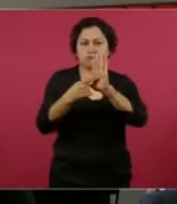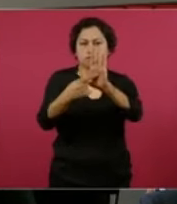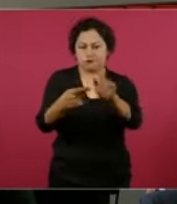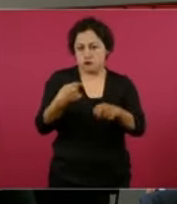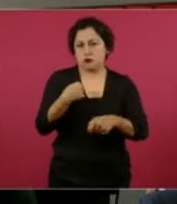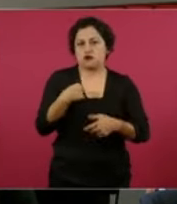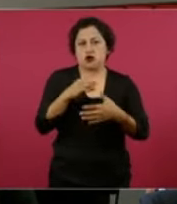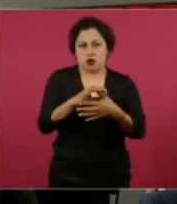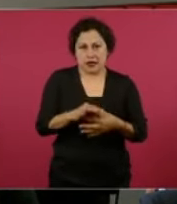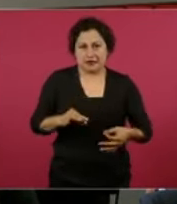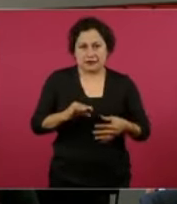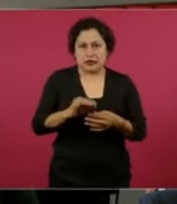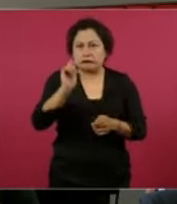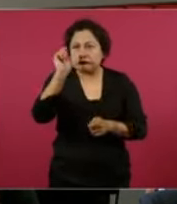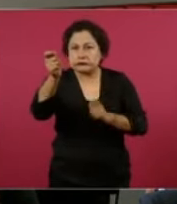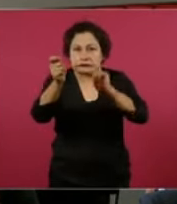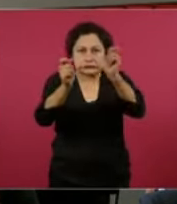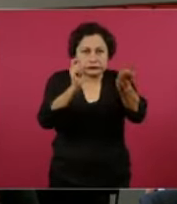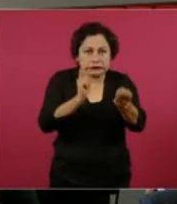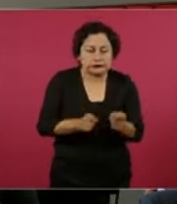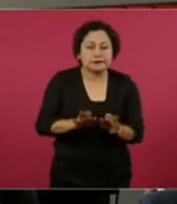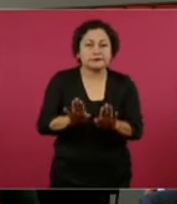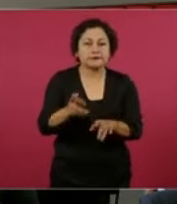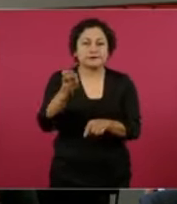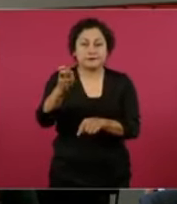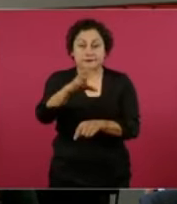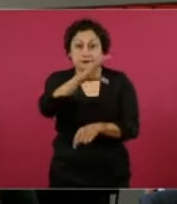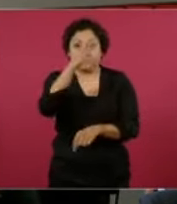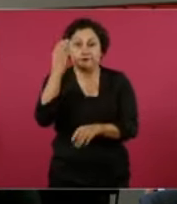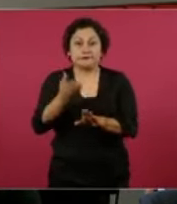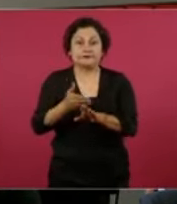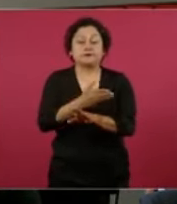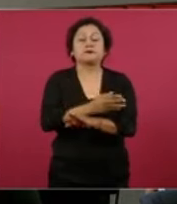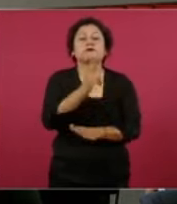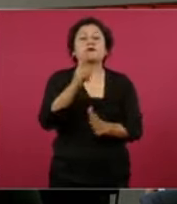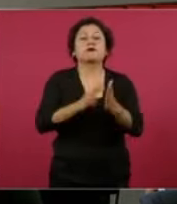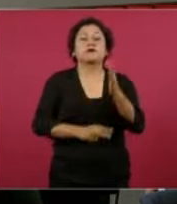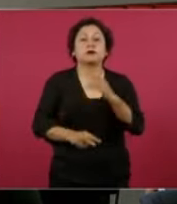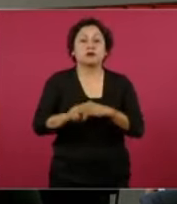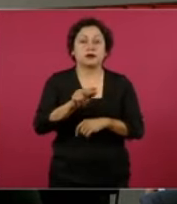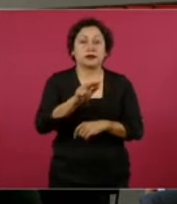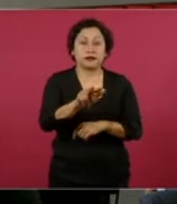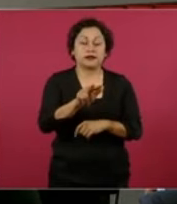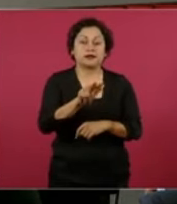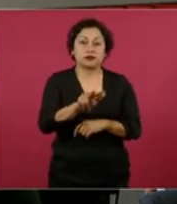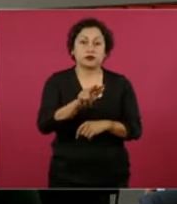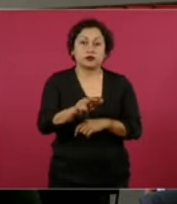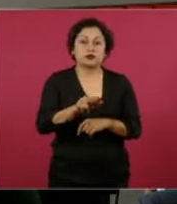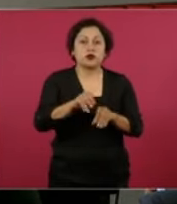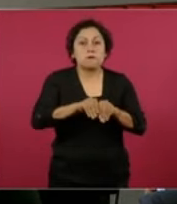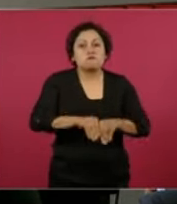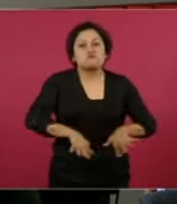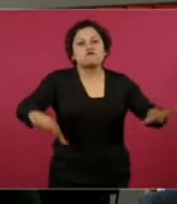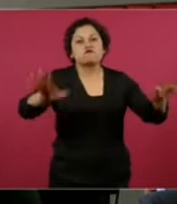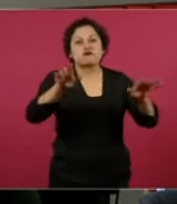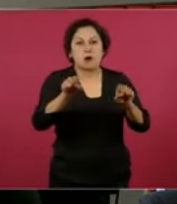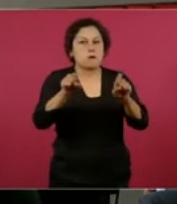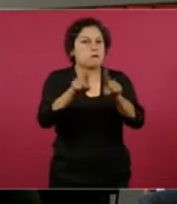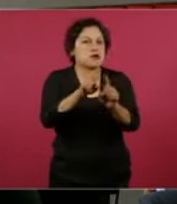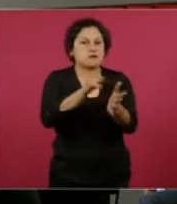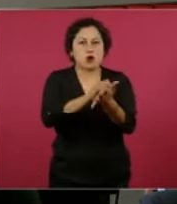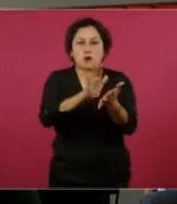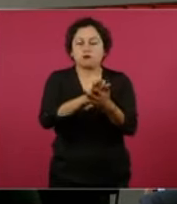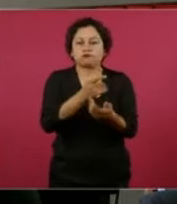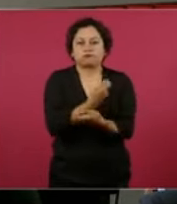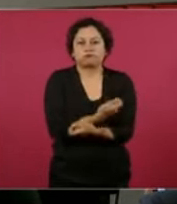describiéndola. La circuló en el año 2018 en redes sociales y también se imprimían volantes y carteles